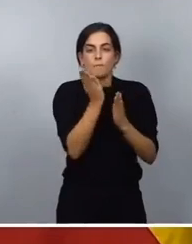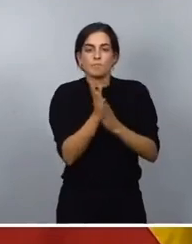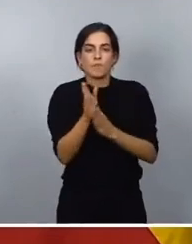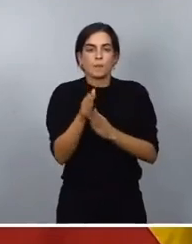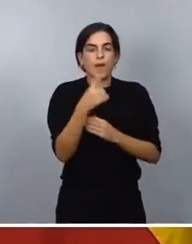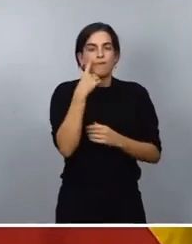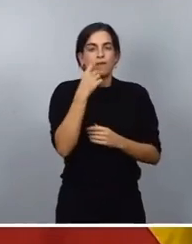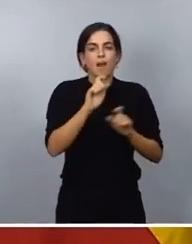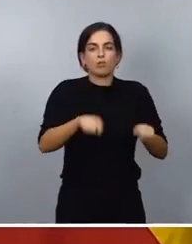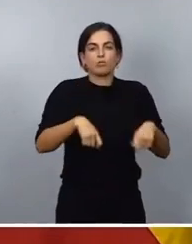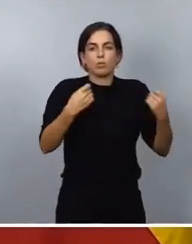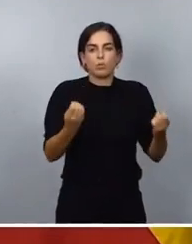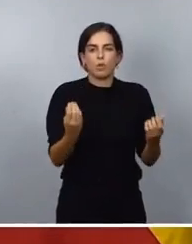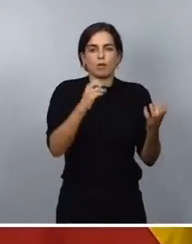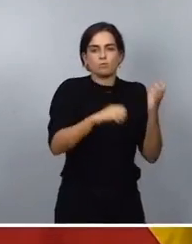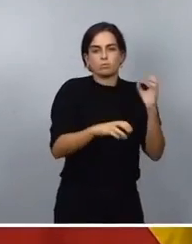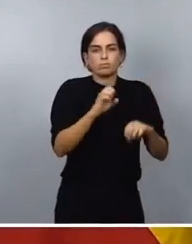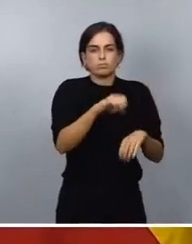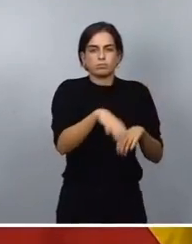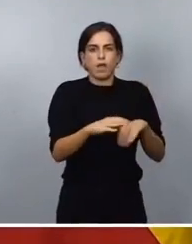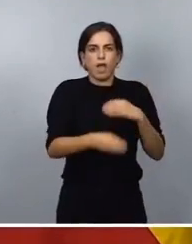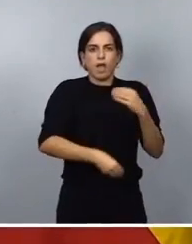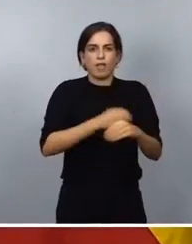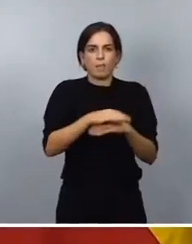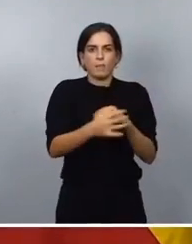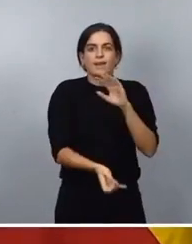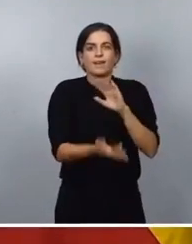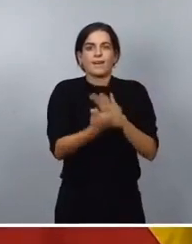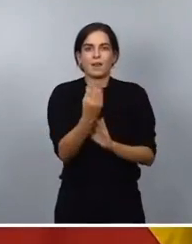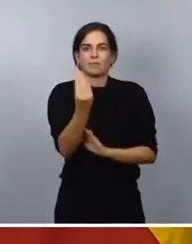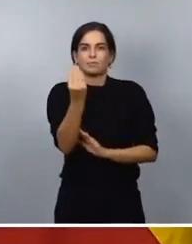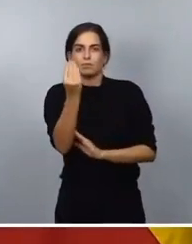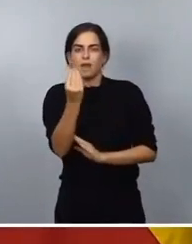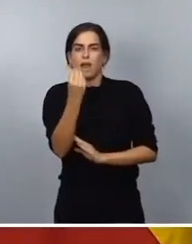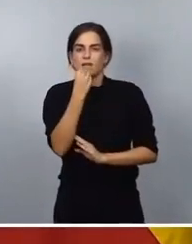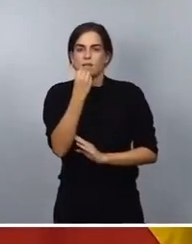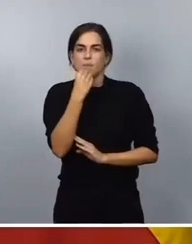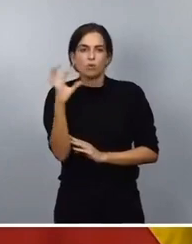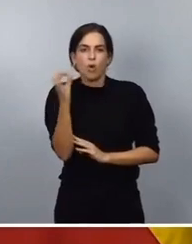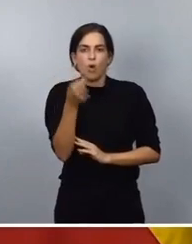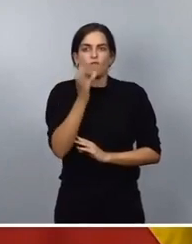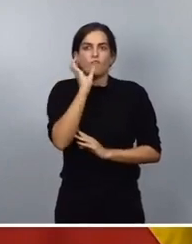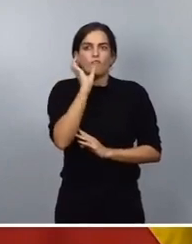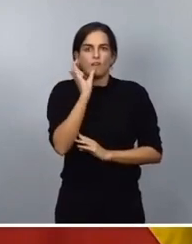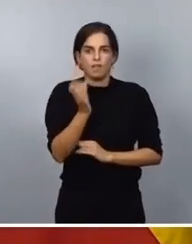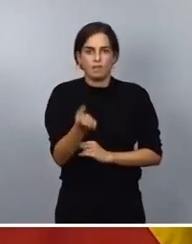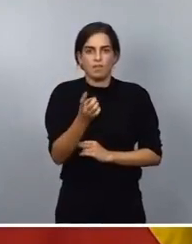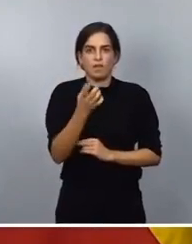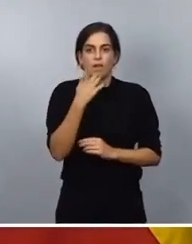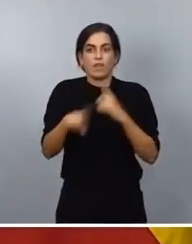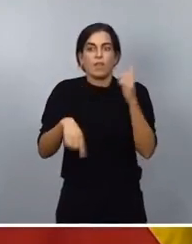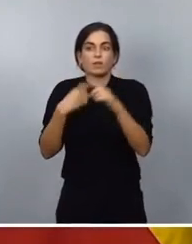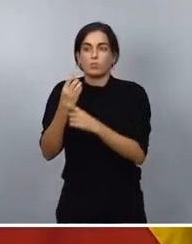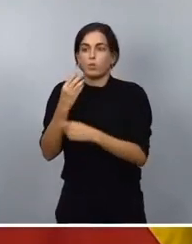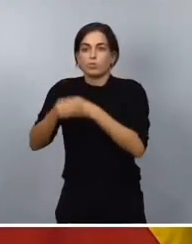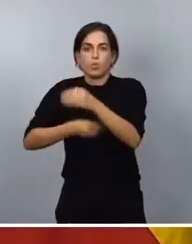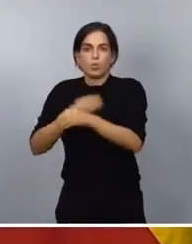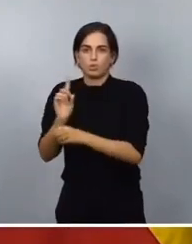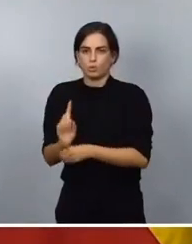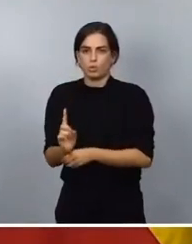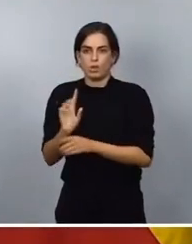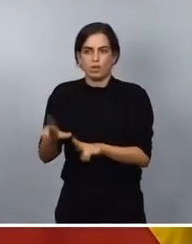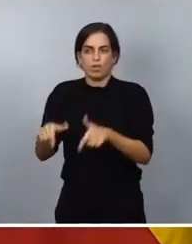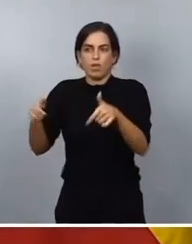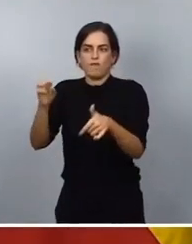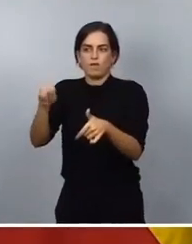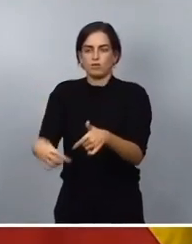evidentemente para un alimento o para una bebida que no es utilizado se desperdicia totalmente. Igualmente hay un